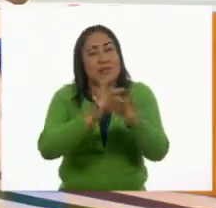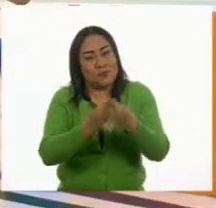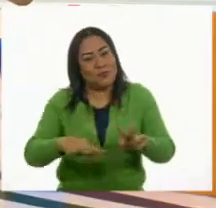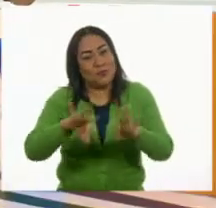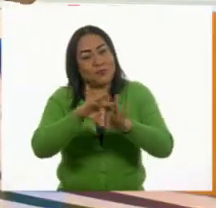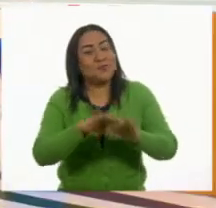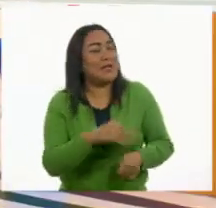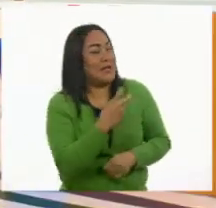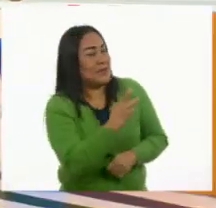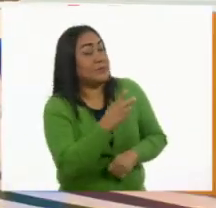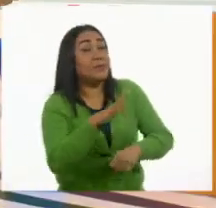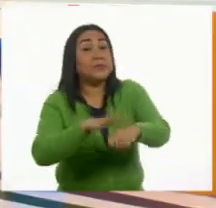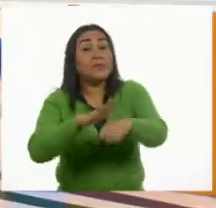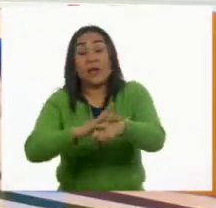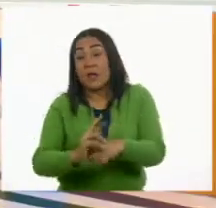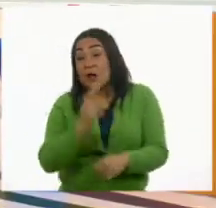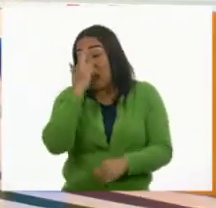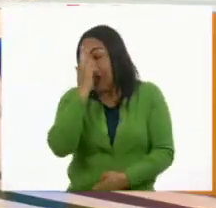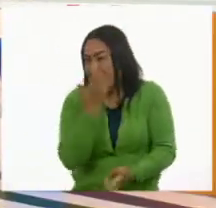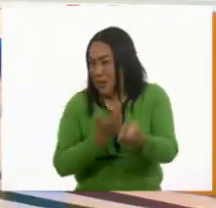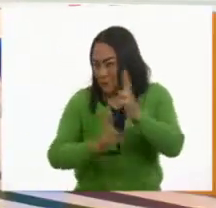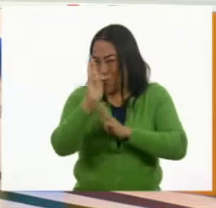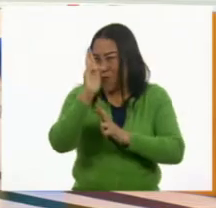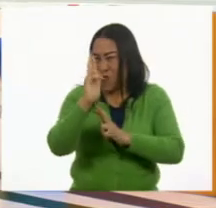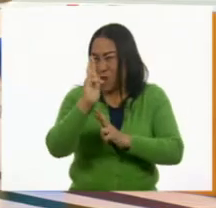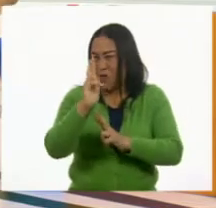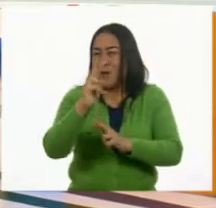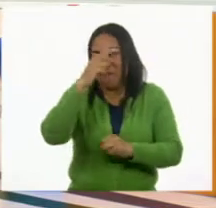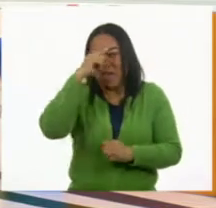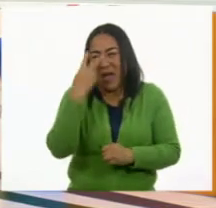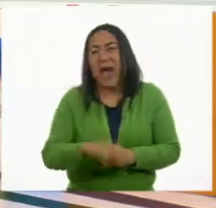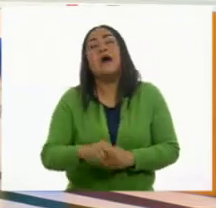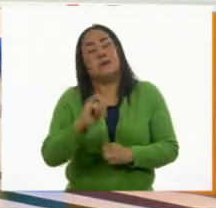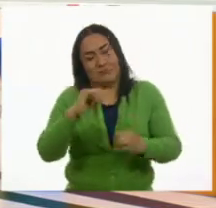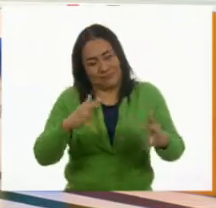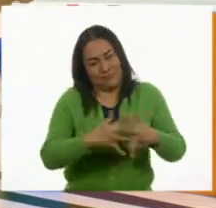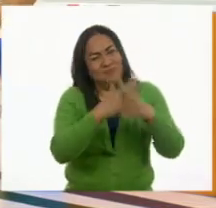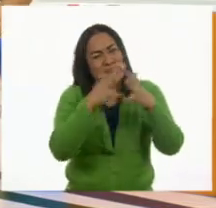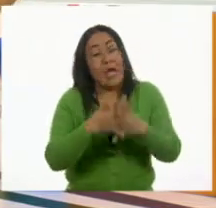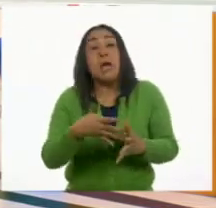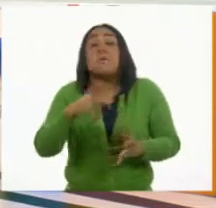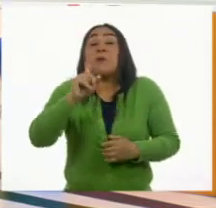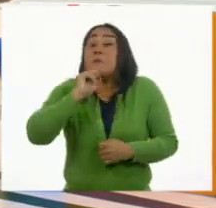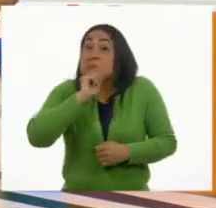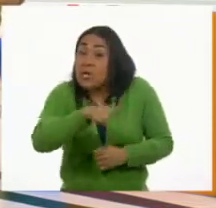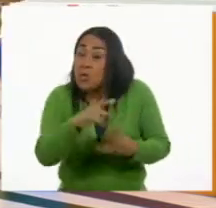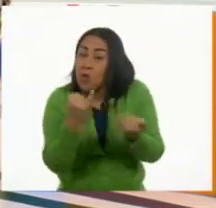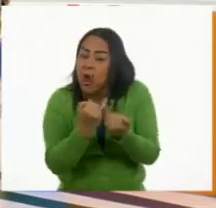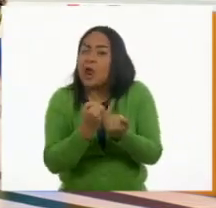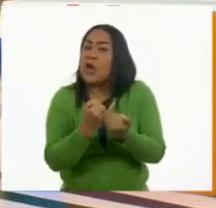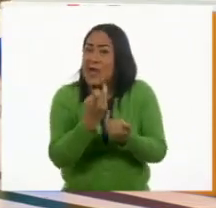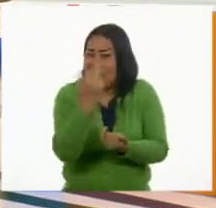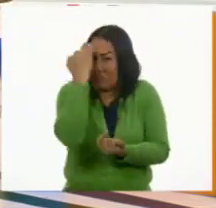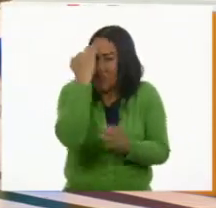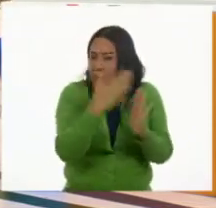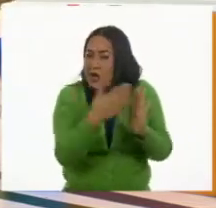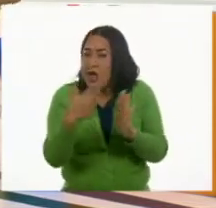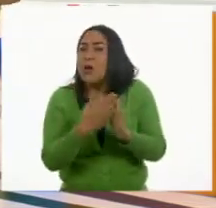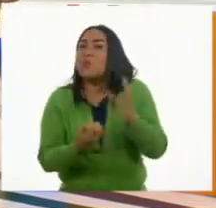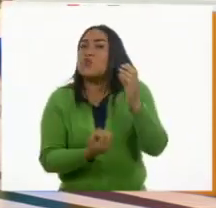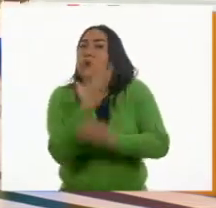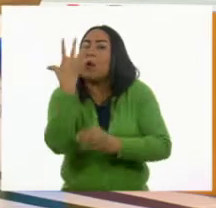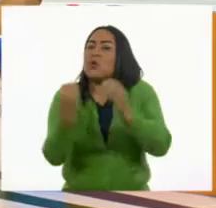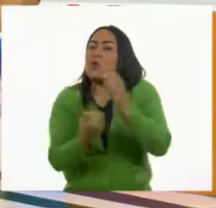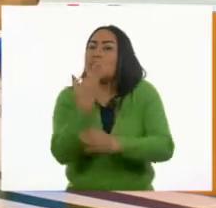Revolución Mexicana no solamente fue un movimiento armado, también en aquella época empezó a llegar muchos aparatos